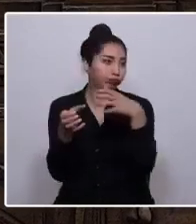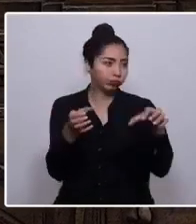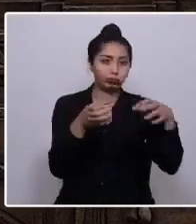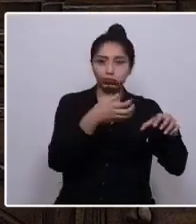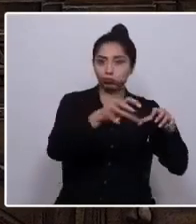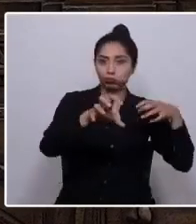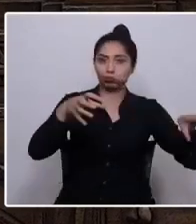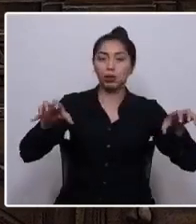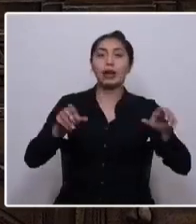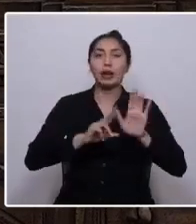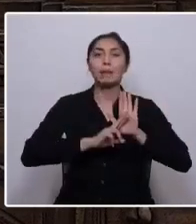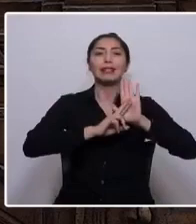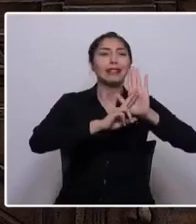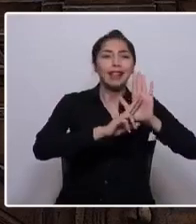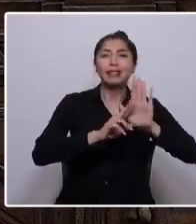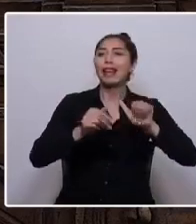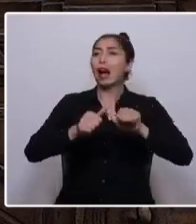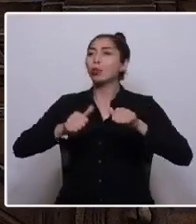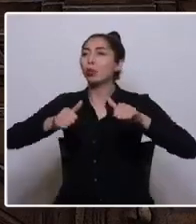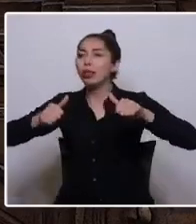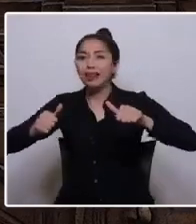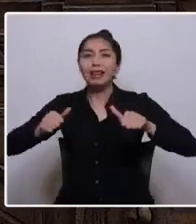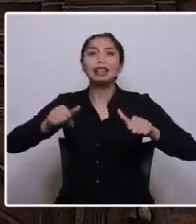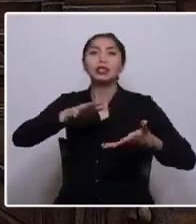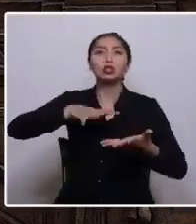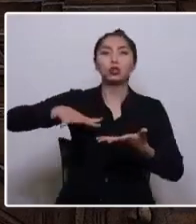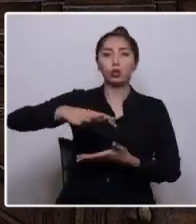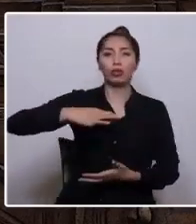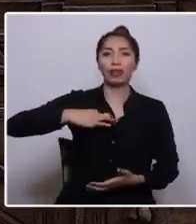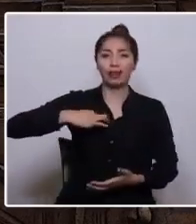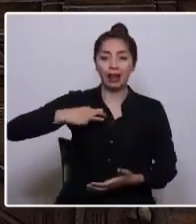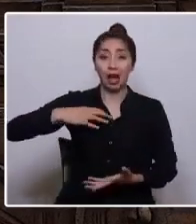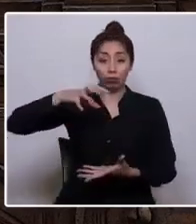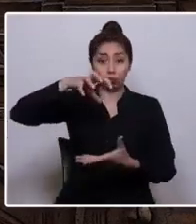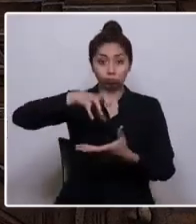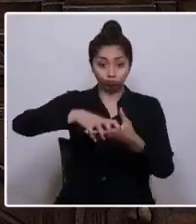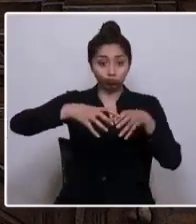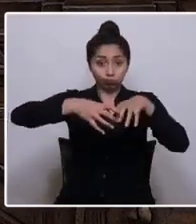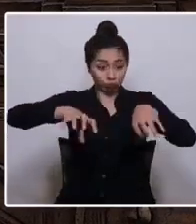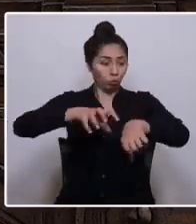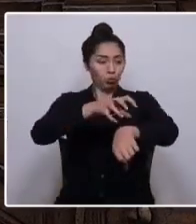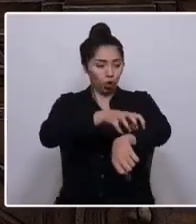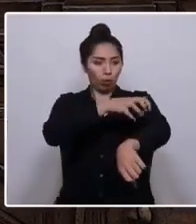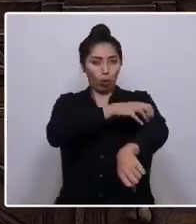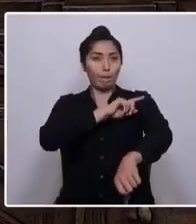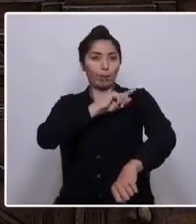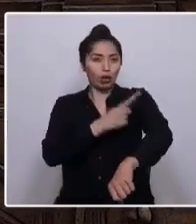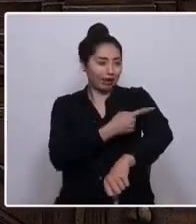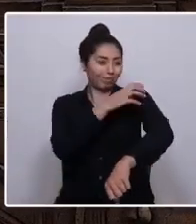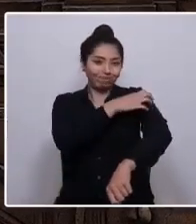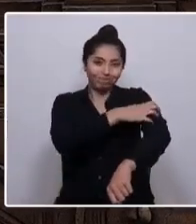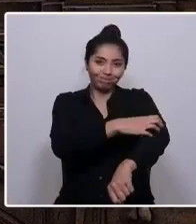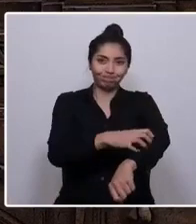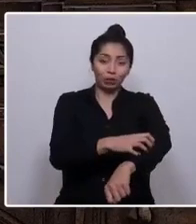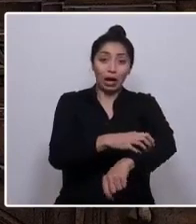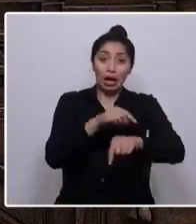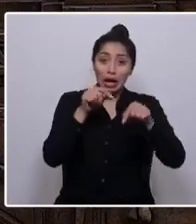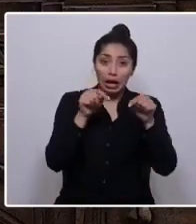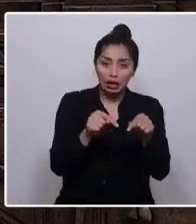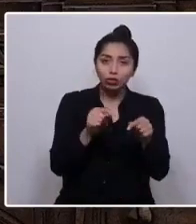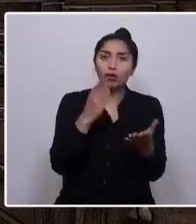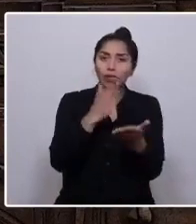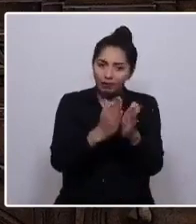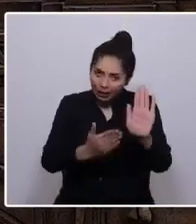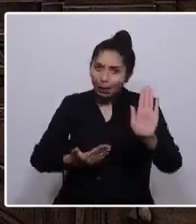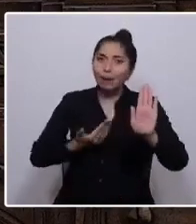autoridades y ciudadanía. Descentralización y poder para las regiones. Este horizonte debe estar respaldado por